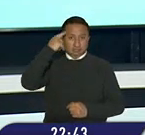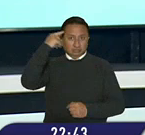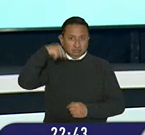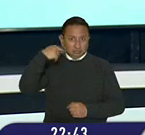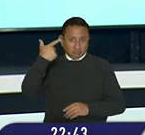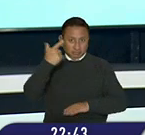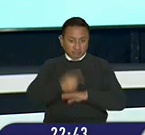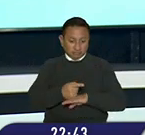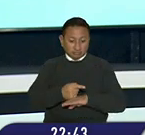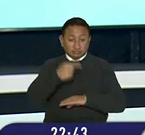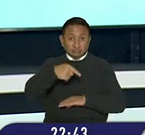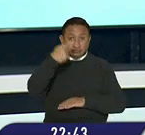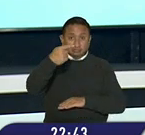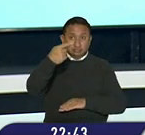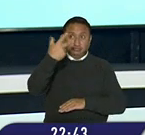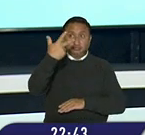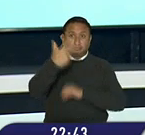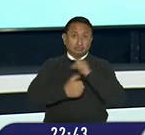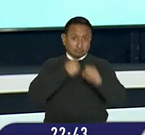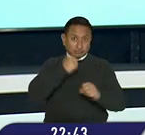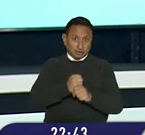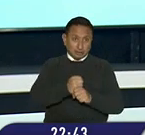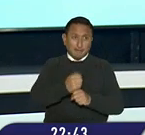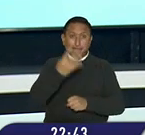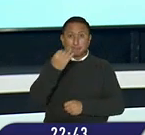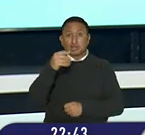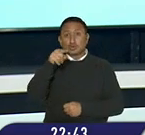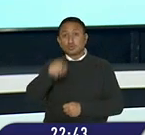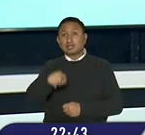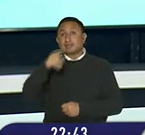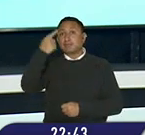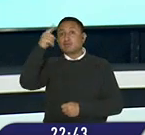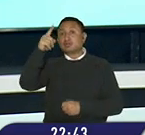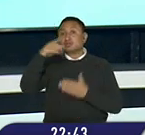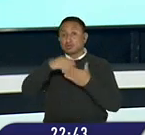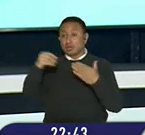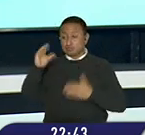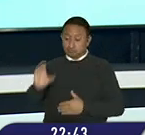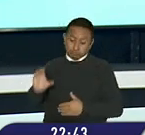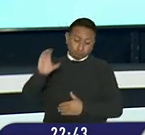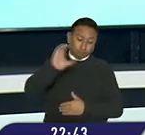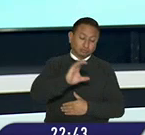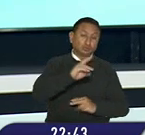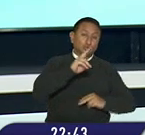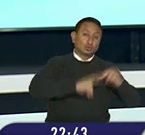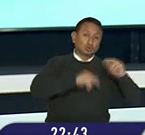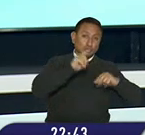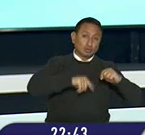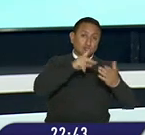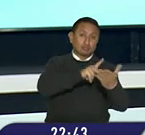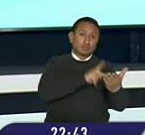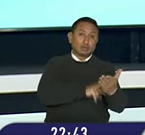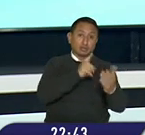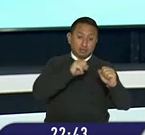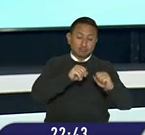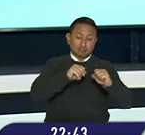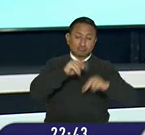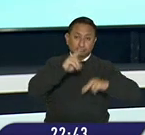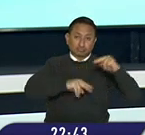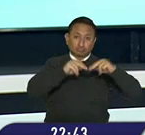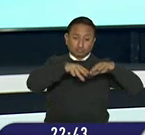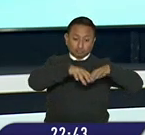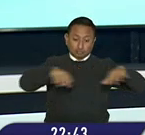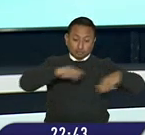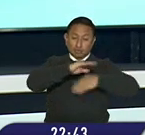destinará en los próximos tres años 14 mil millones de dólares para la construcción de proyectos de infraestructura